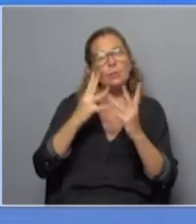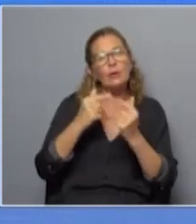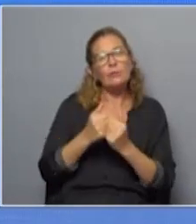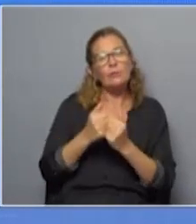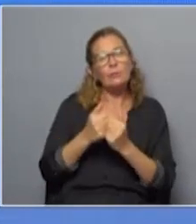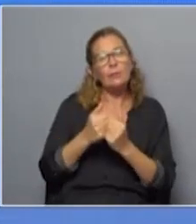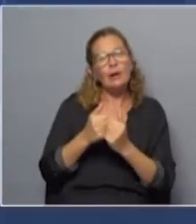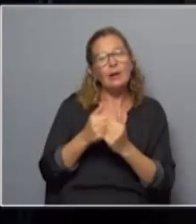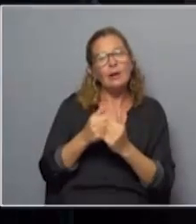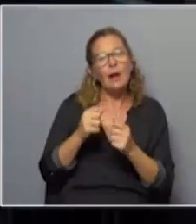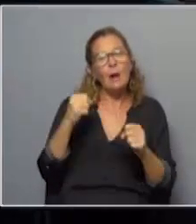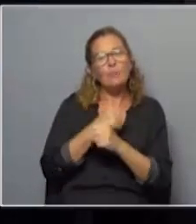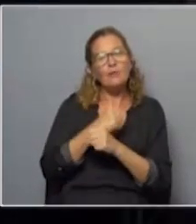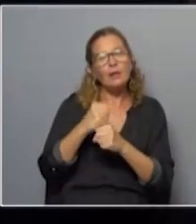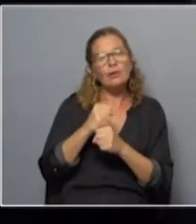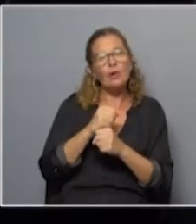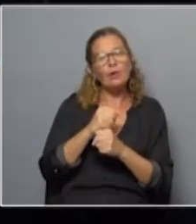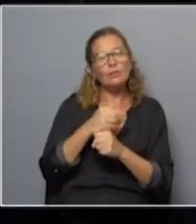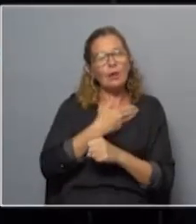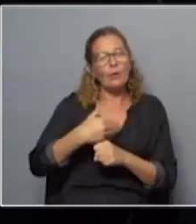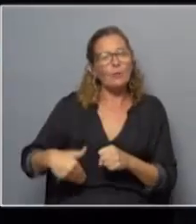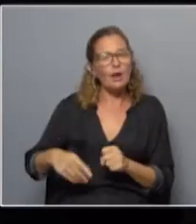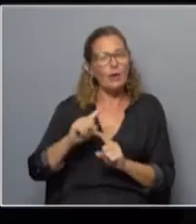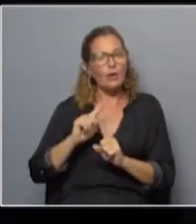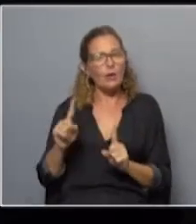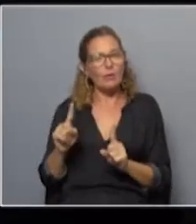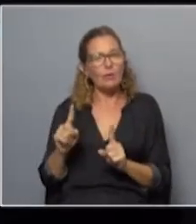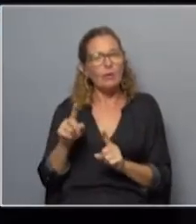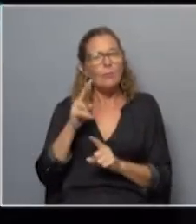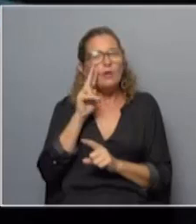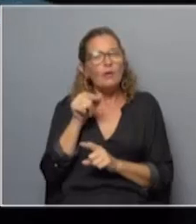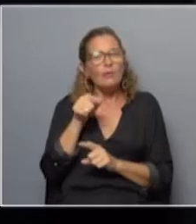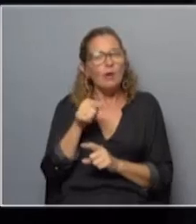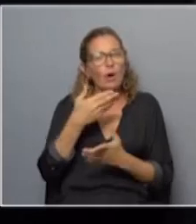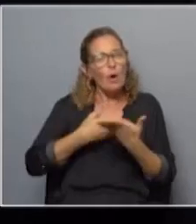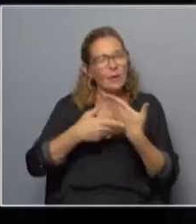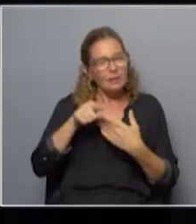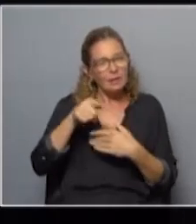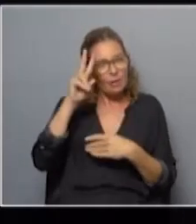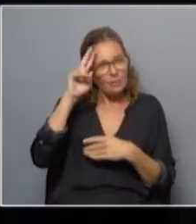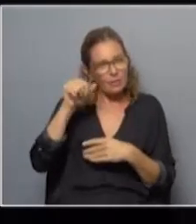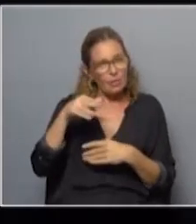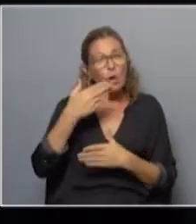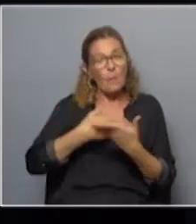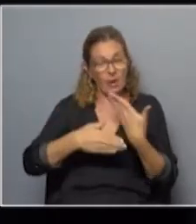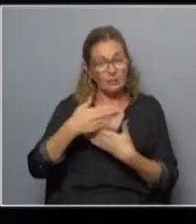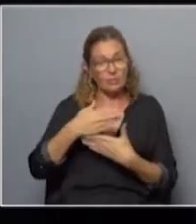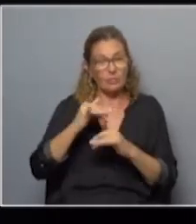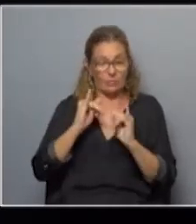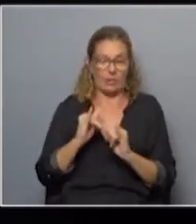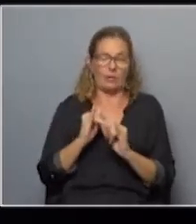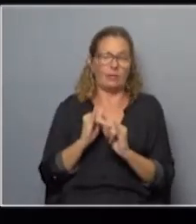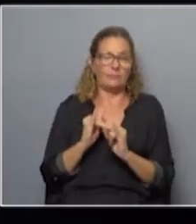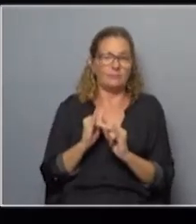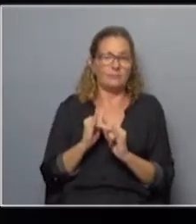plebiscito de aprobación o desaprobación del gobierno, ¿no? ¿Cómo lo ves vos esto? ¿Compartís esta opinión? Bueno, yo comparto esa opinión, comparto esa